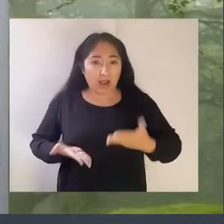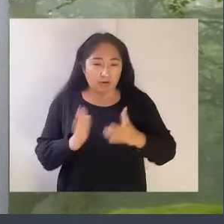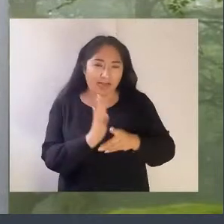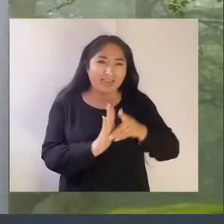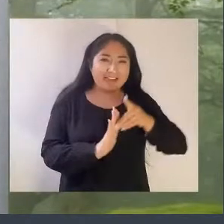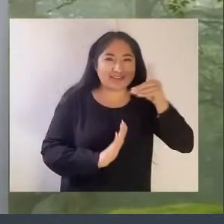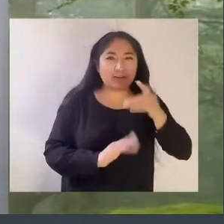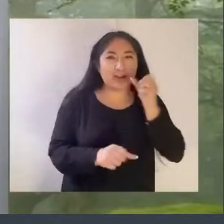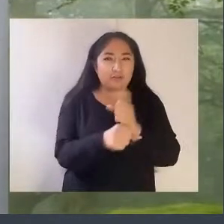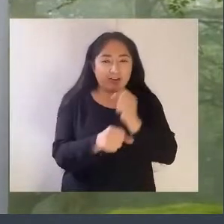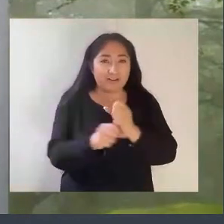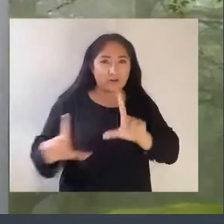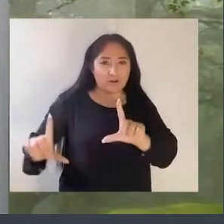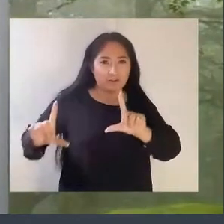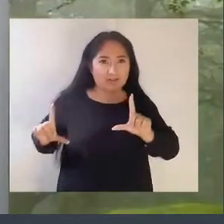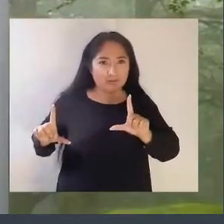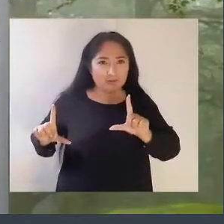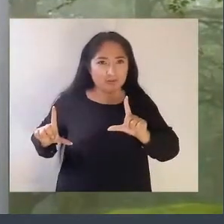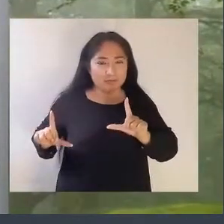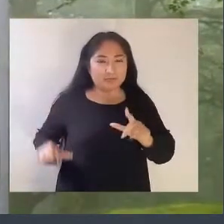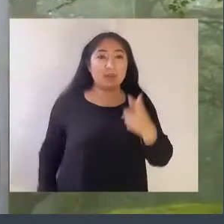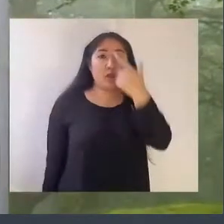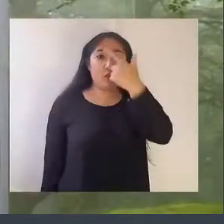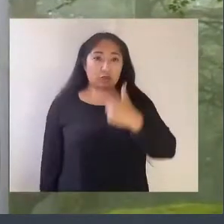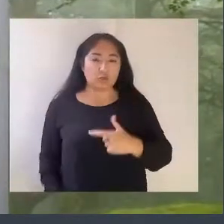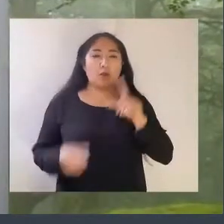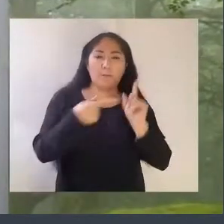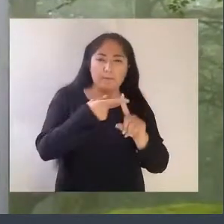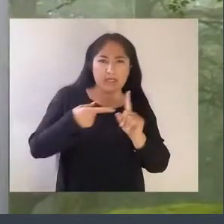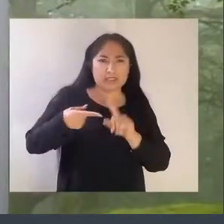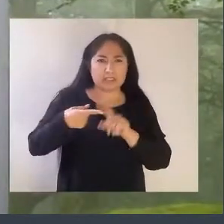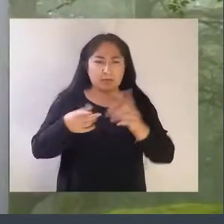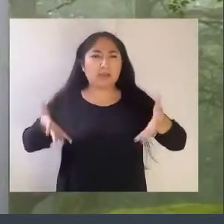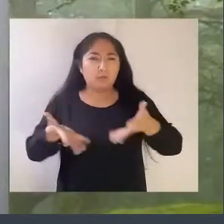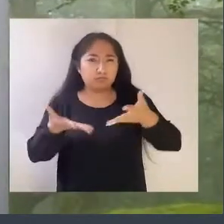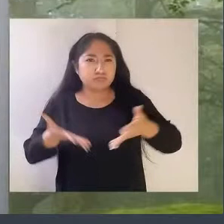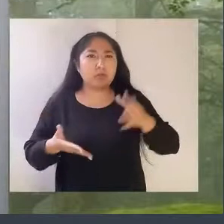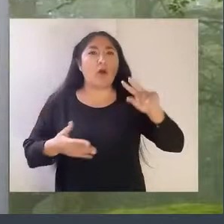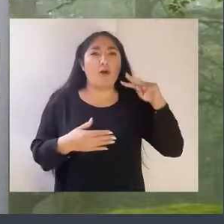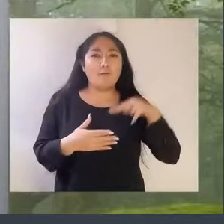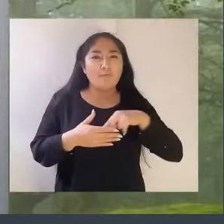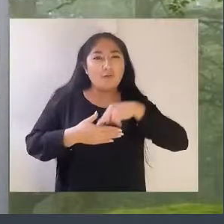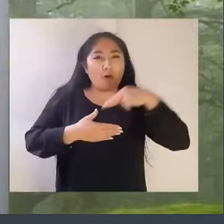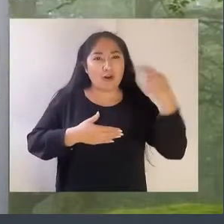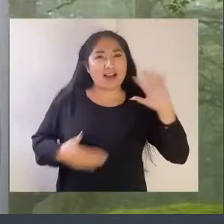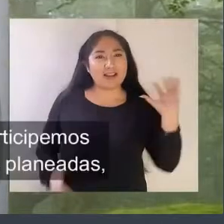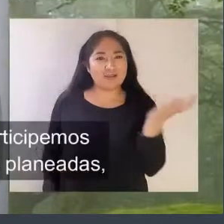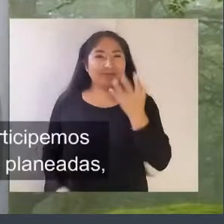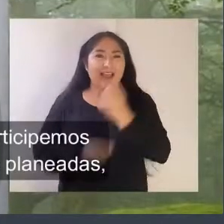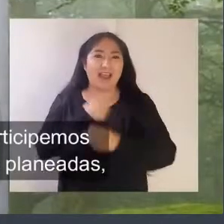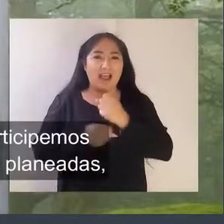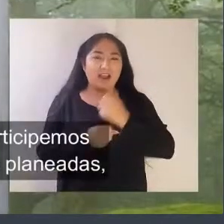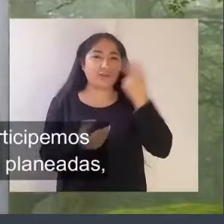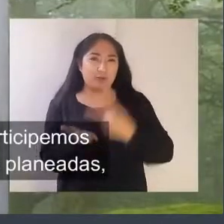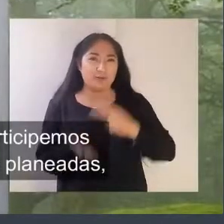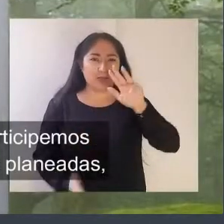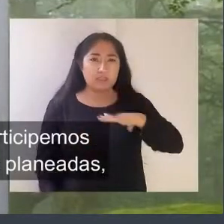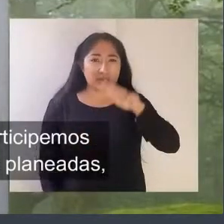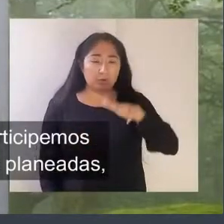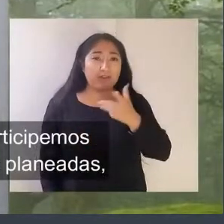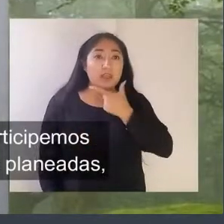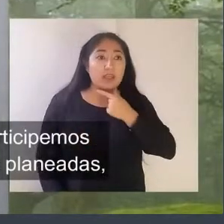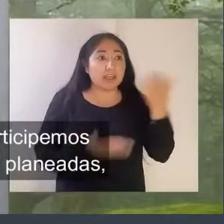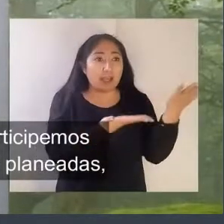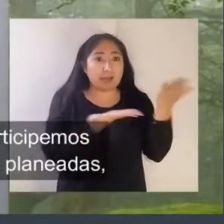mi trabajo de título y soy participante activa de la vocalía de medio ambiente desde el año 2019 quería dejar los